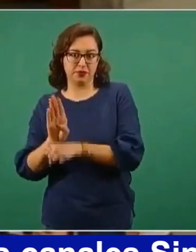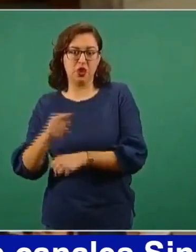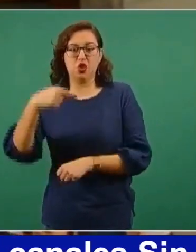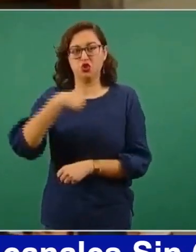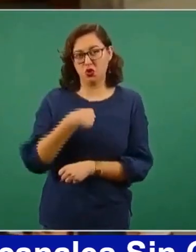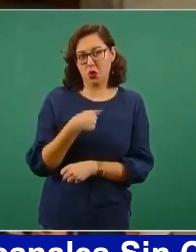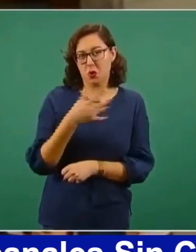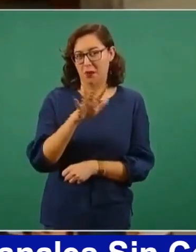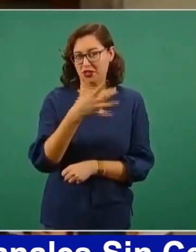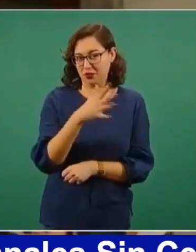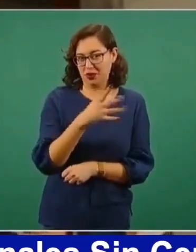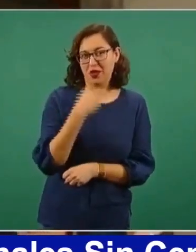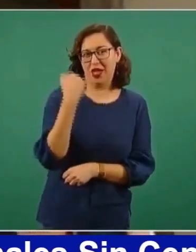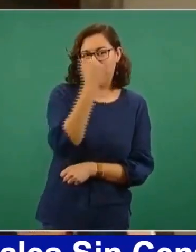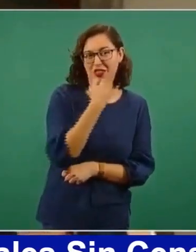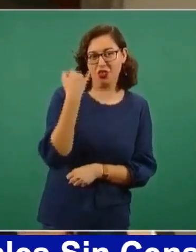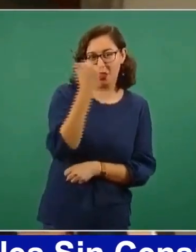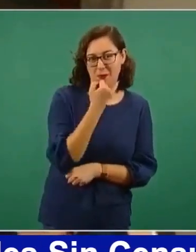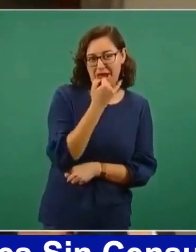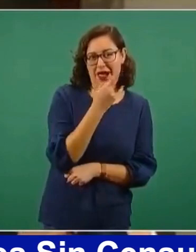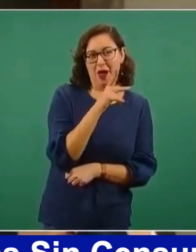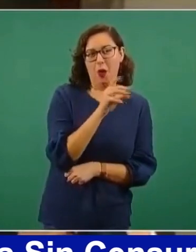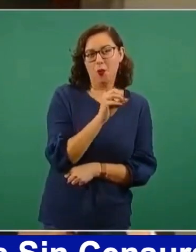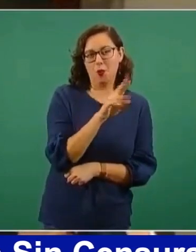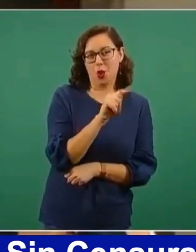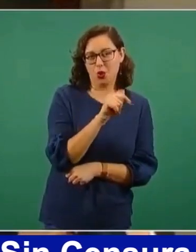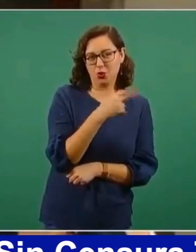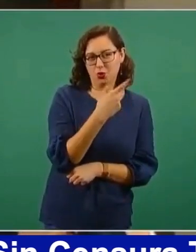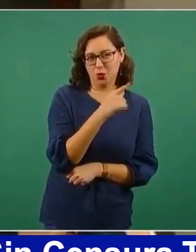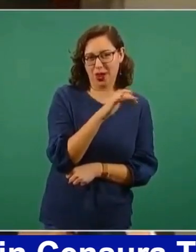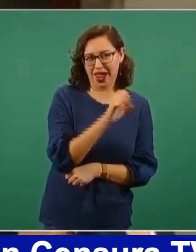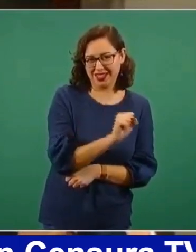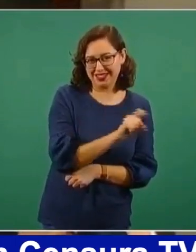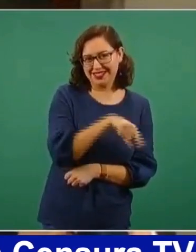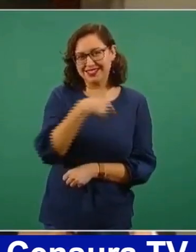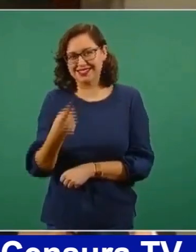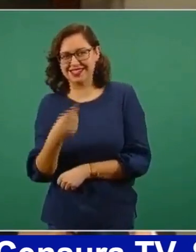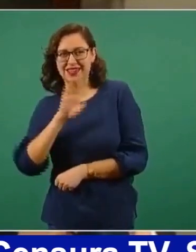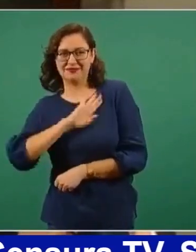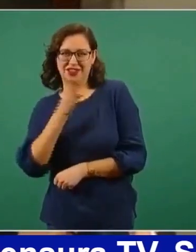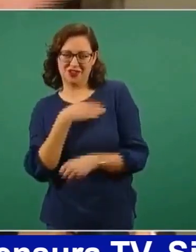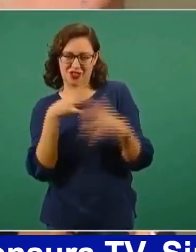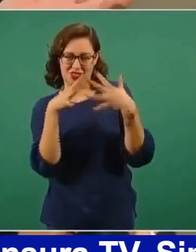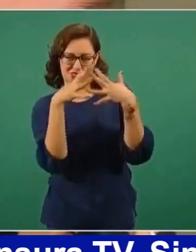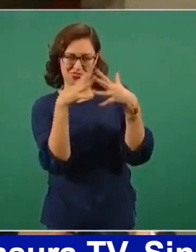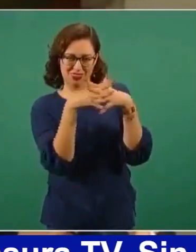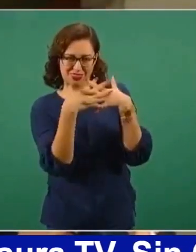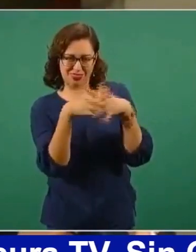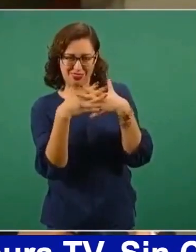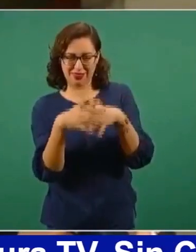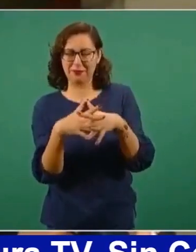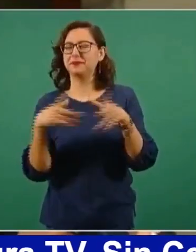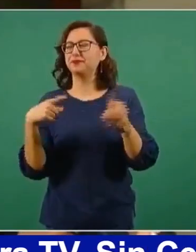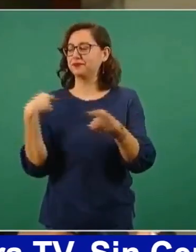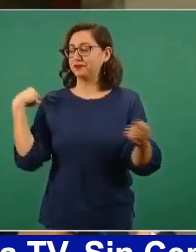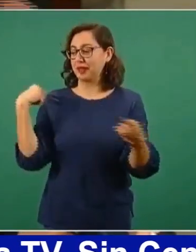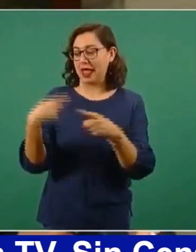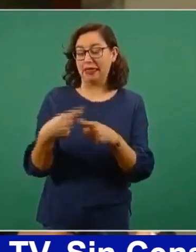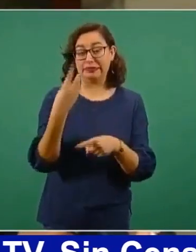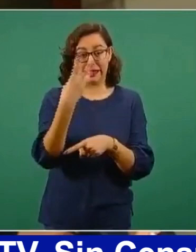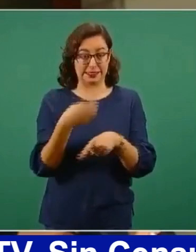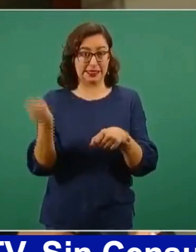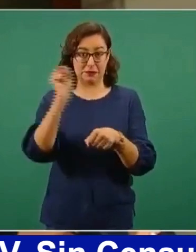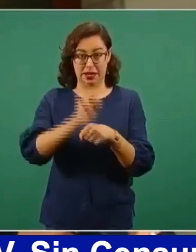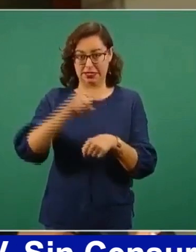Bien. Tengo casi tres semanas en México. Fui para Tijuana haciendo un reportaje de